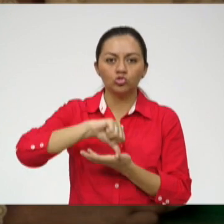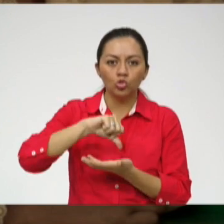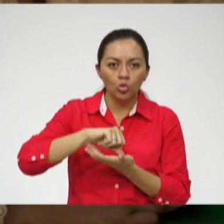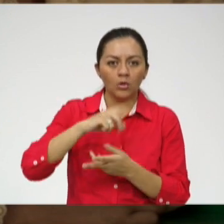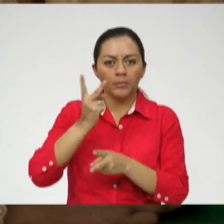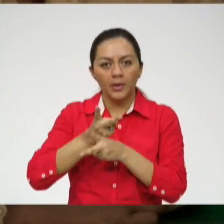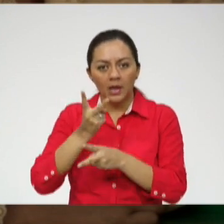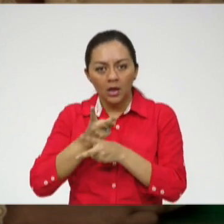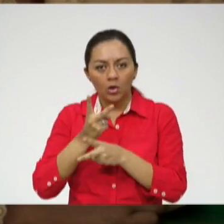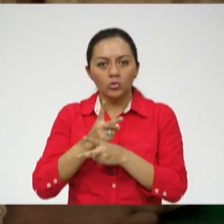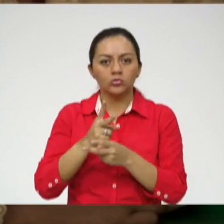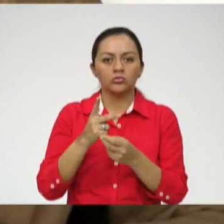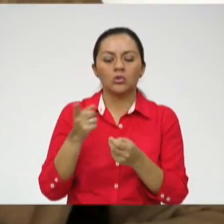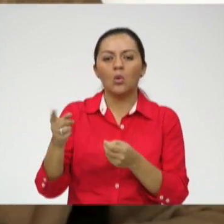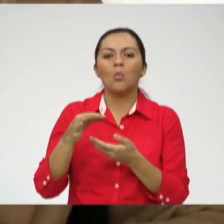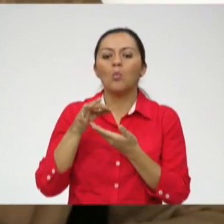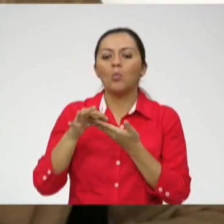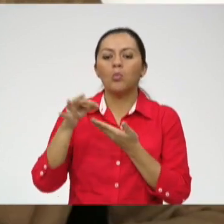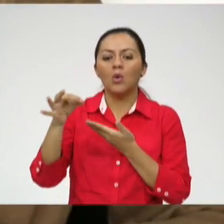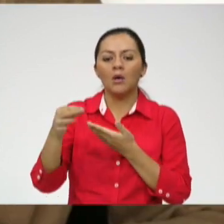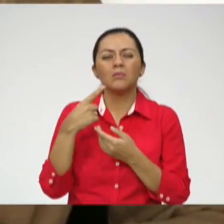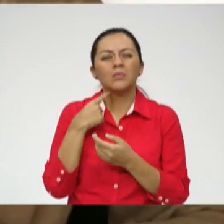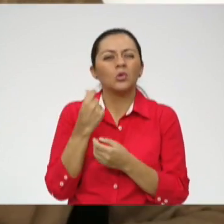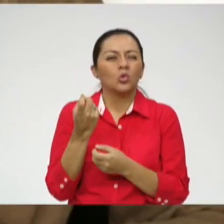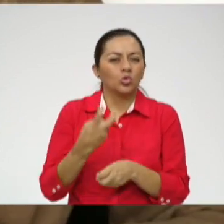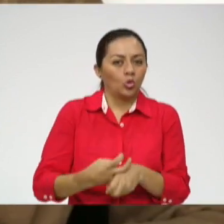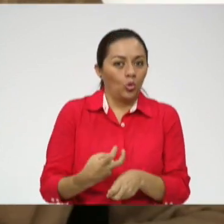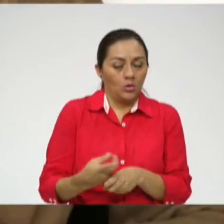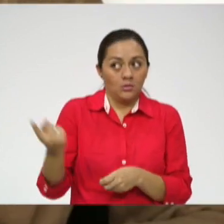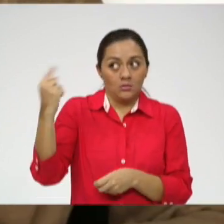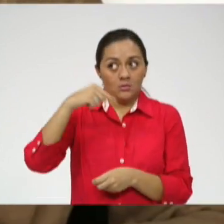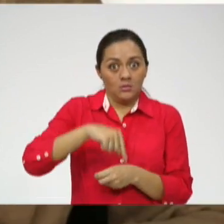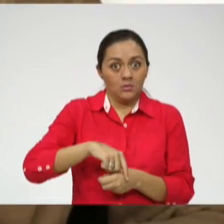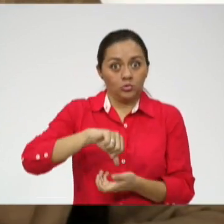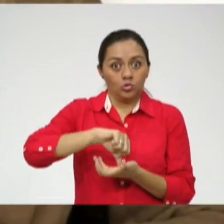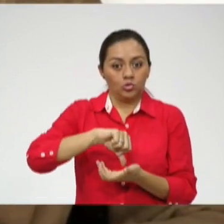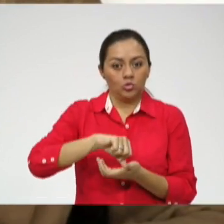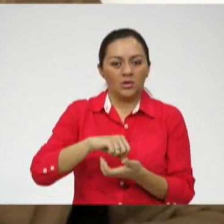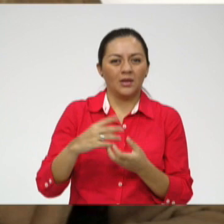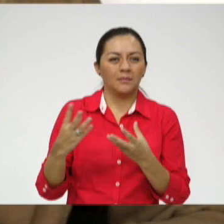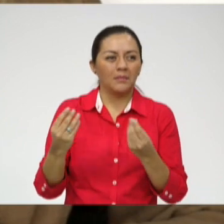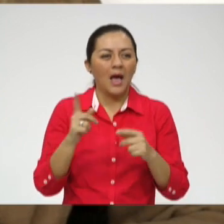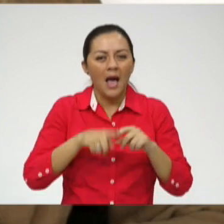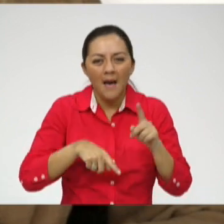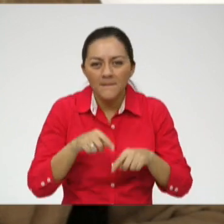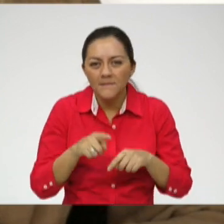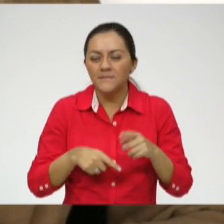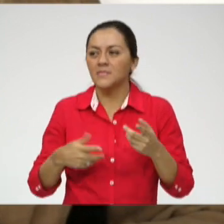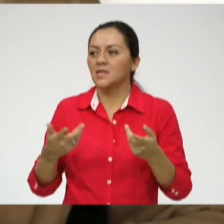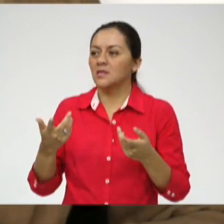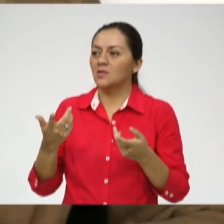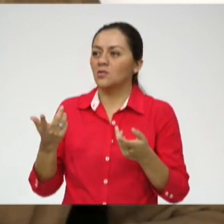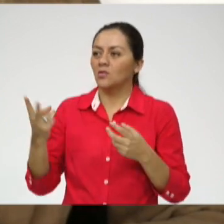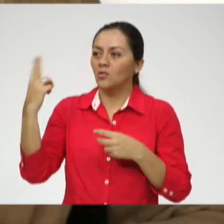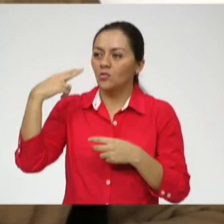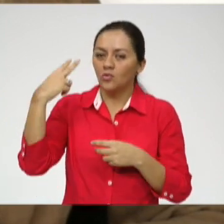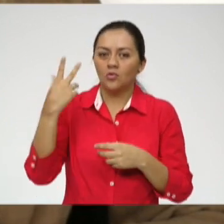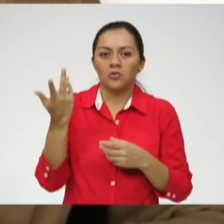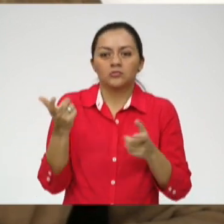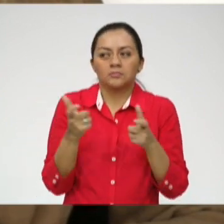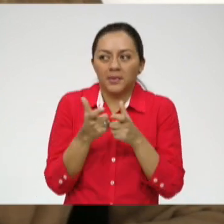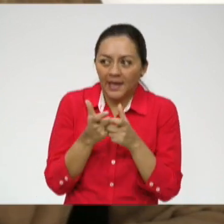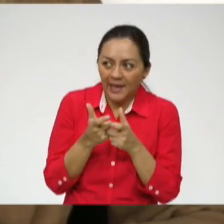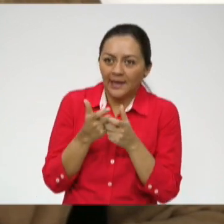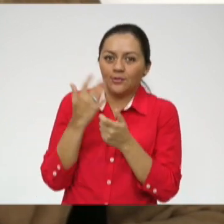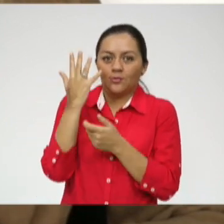o sea, uno está acostumbrado más a pueblo. Sí me costó un poquito, por lo que, o mi gente, la gente que me conoce allá, yo conozco a la